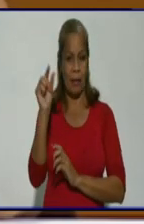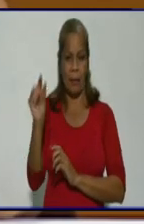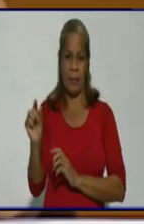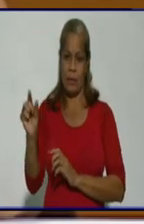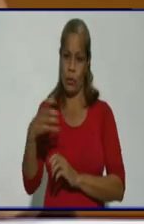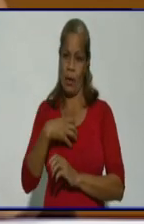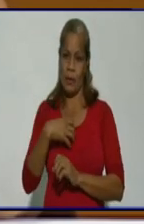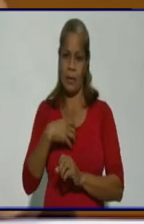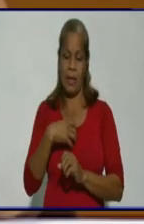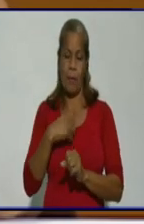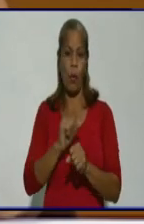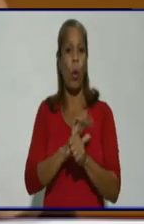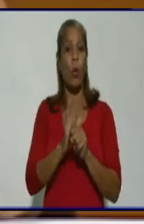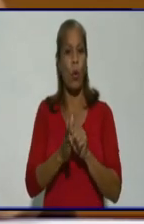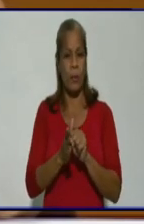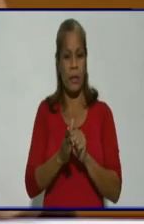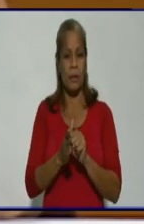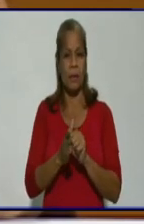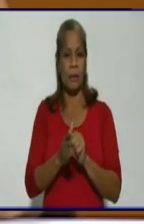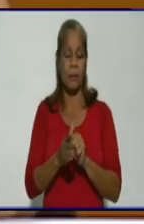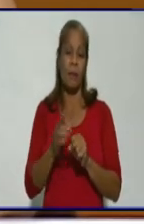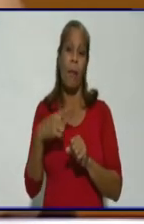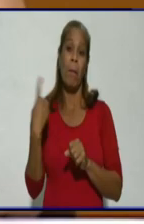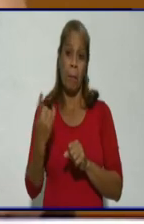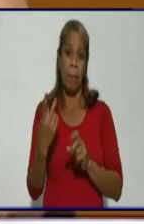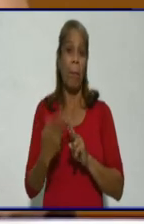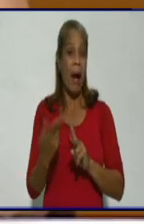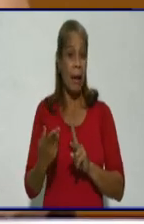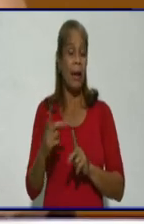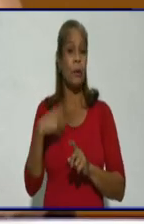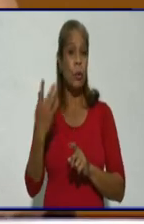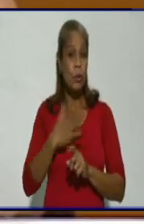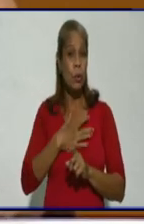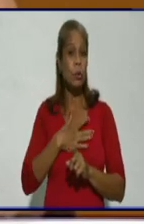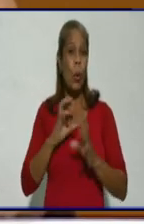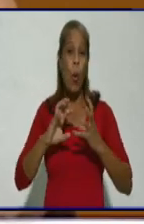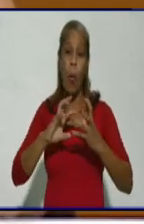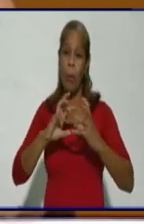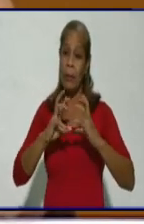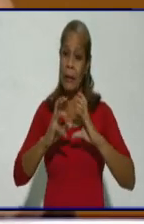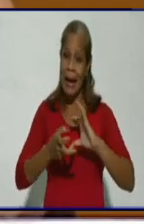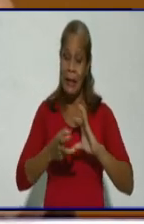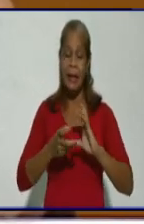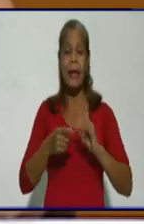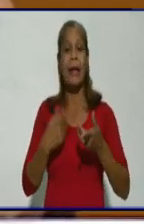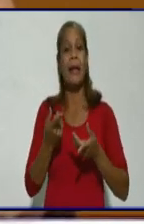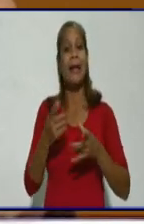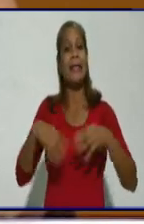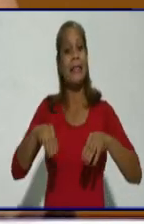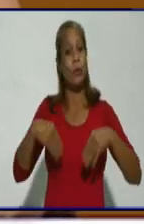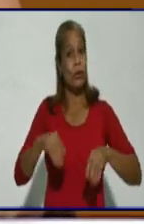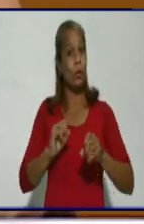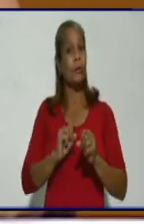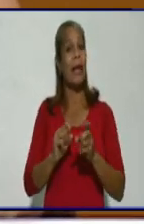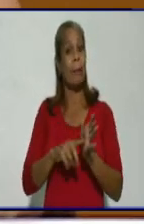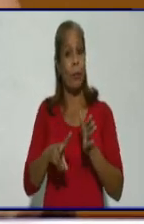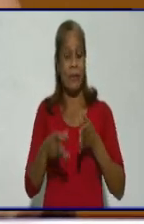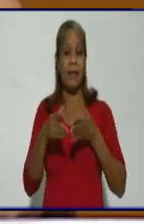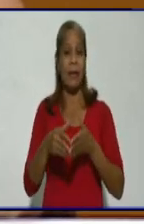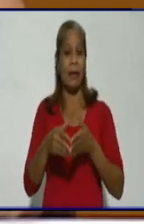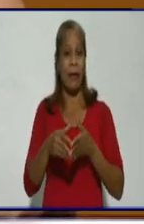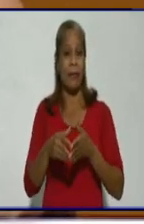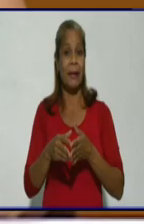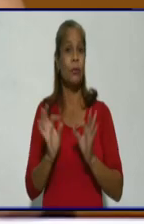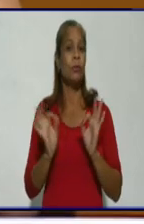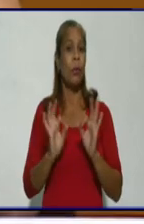Para nosotros sigue siendo muy complicada la situación de la provincia. Estamos todavía muy lejos de decir que